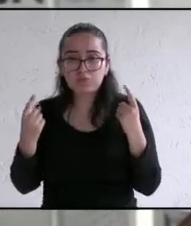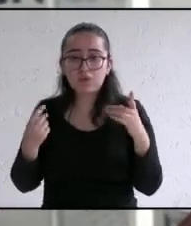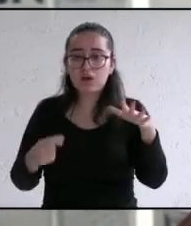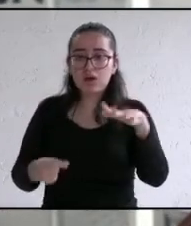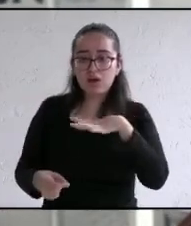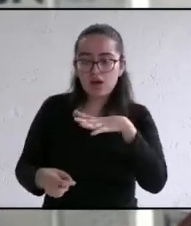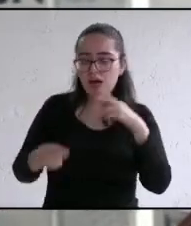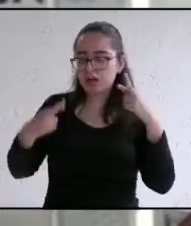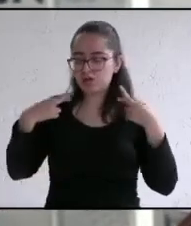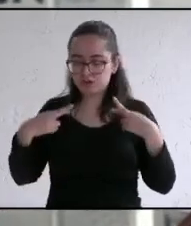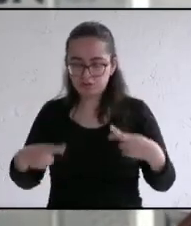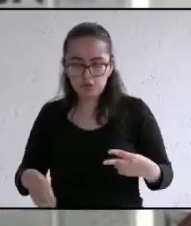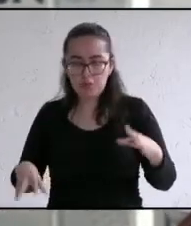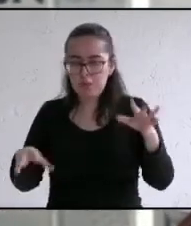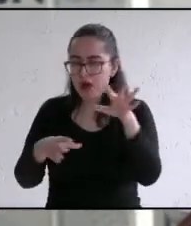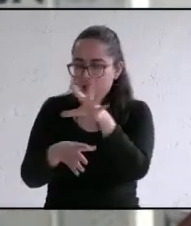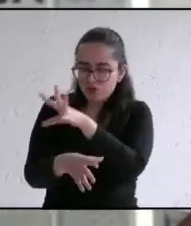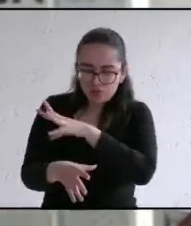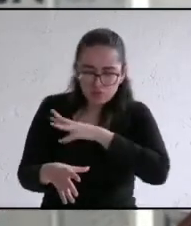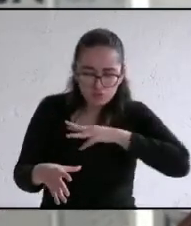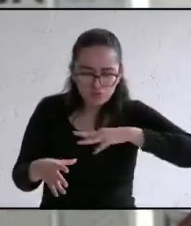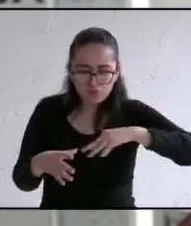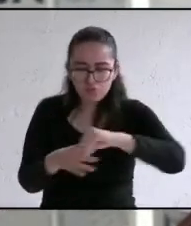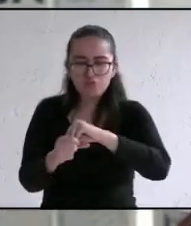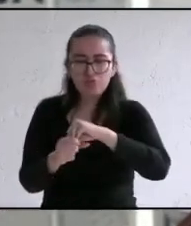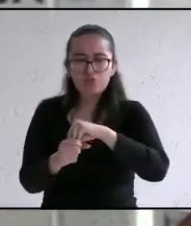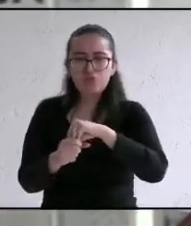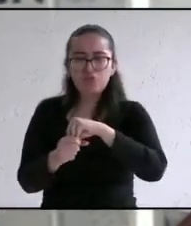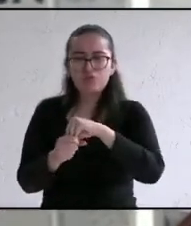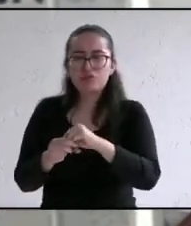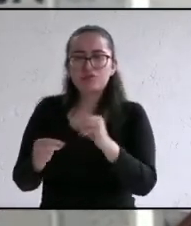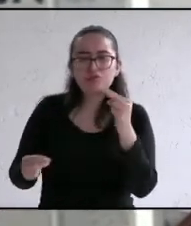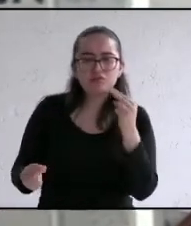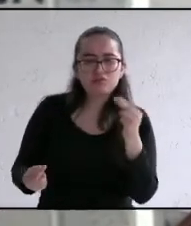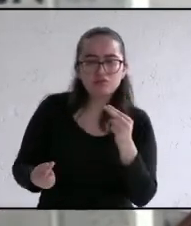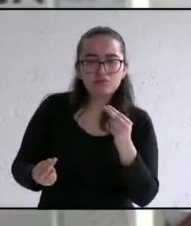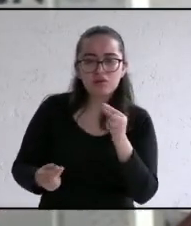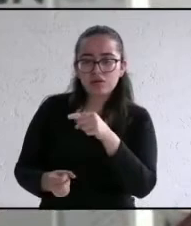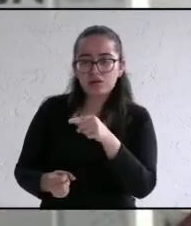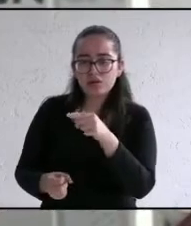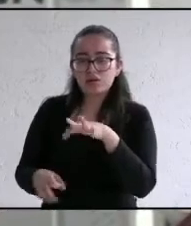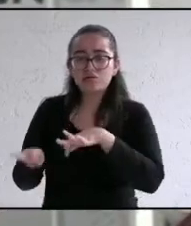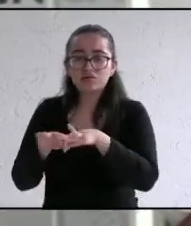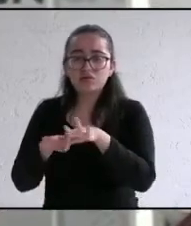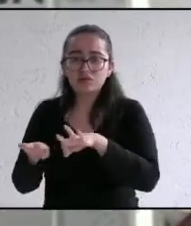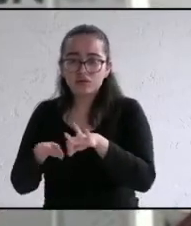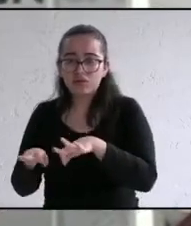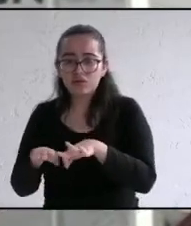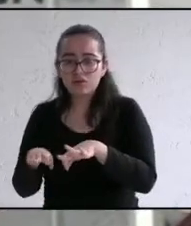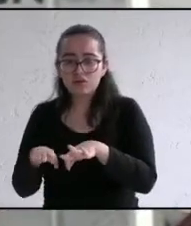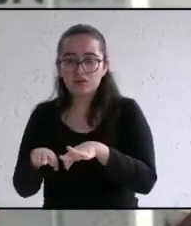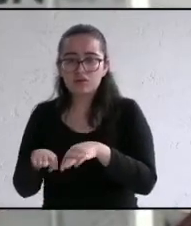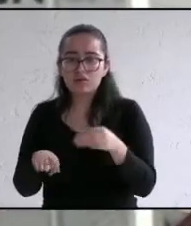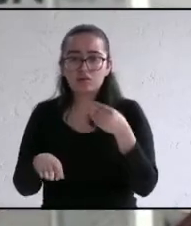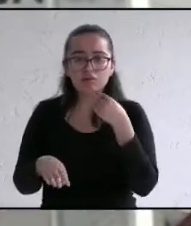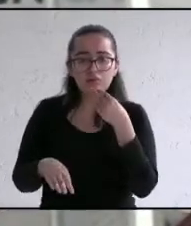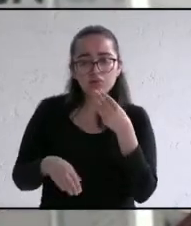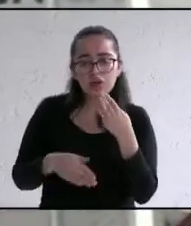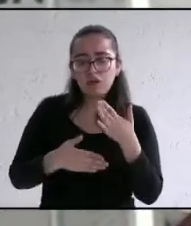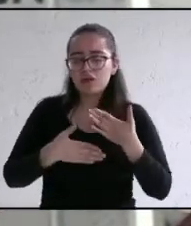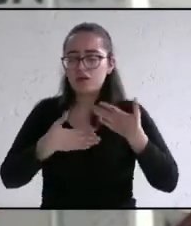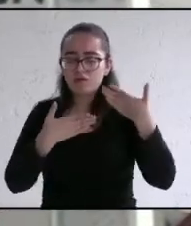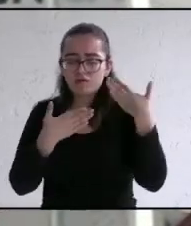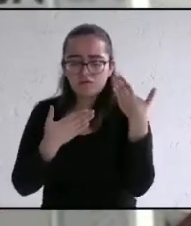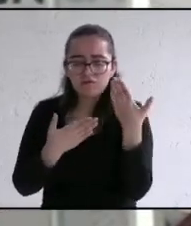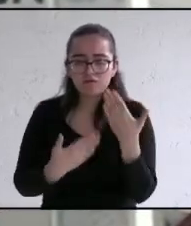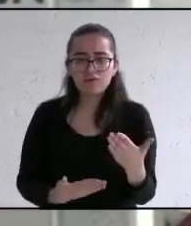uniformes todo lo necesario para que ellos trabajen en un ambiente de confianza pero